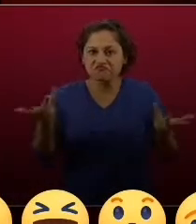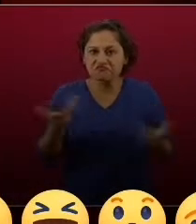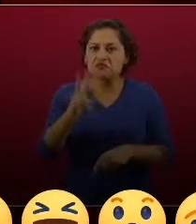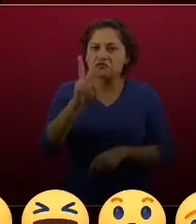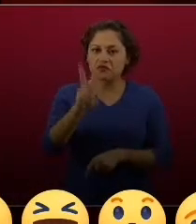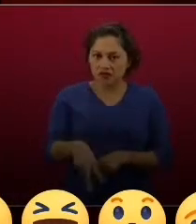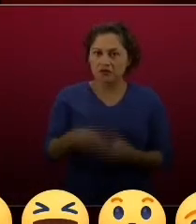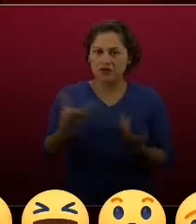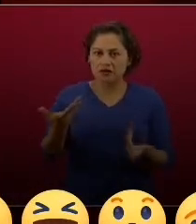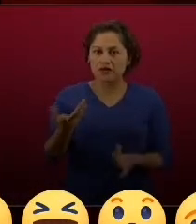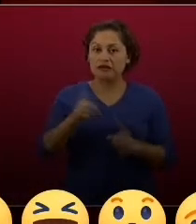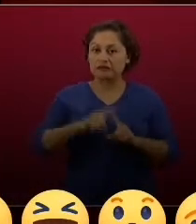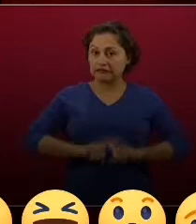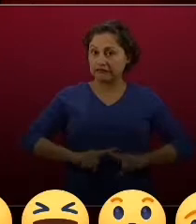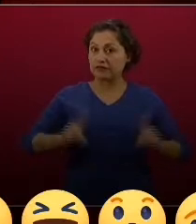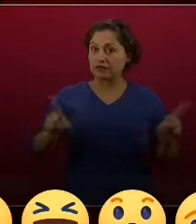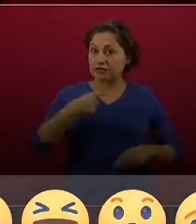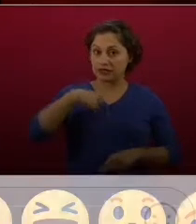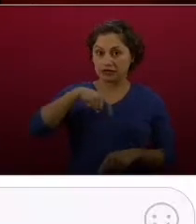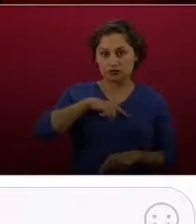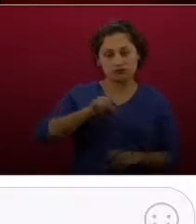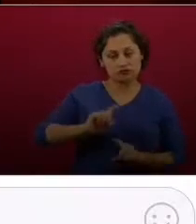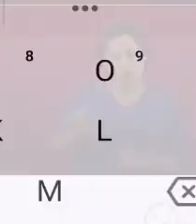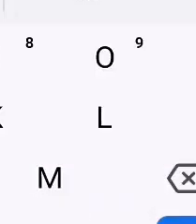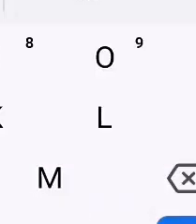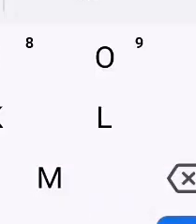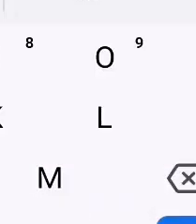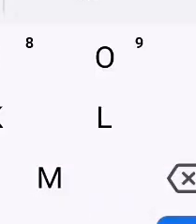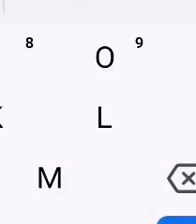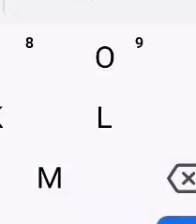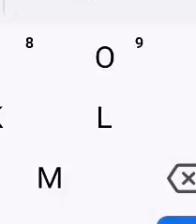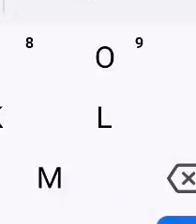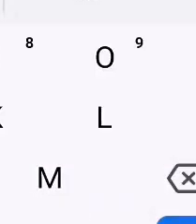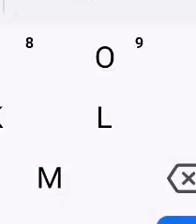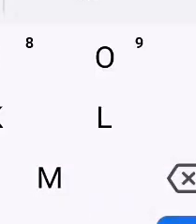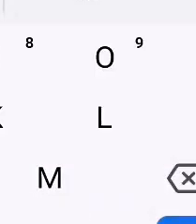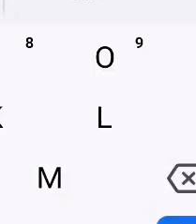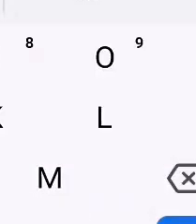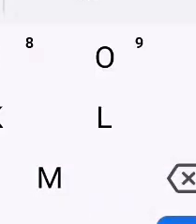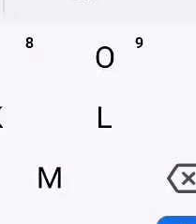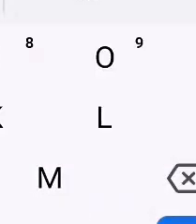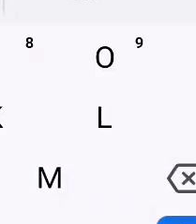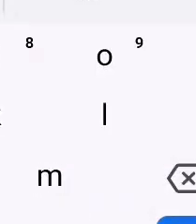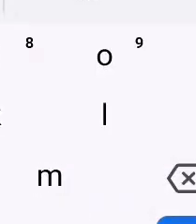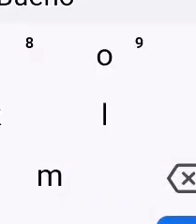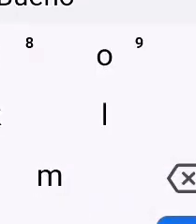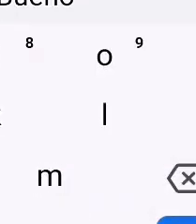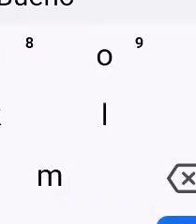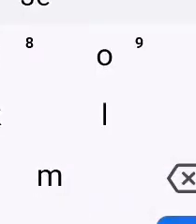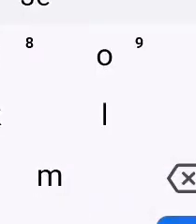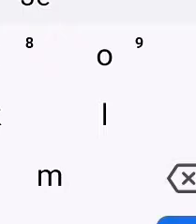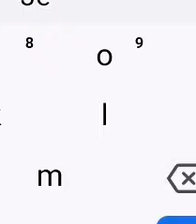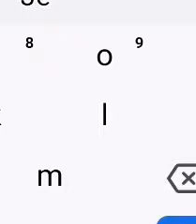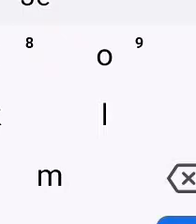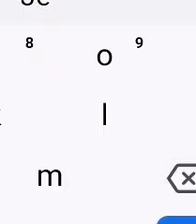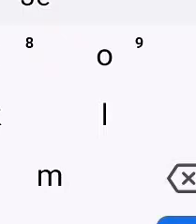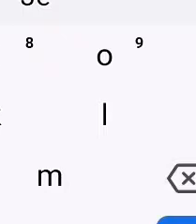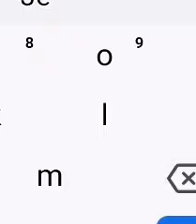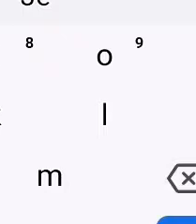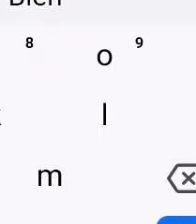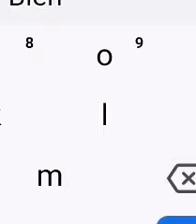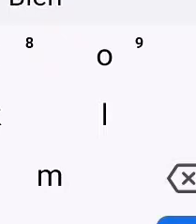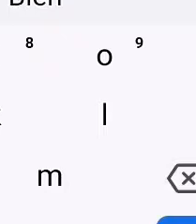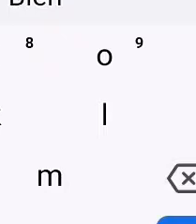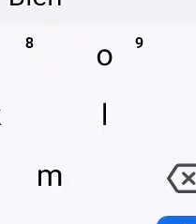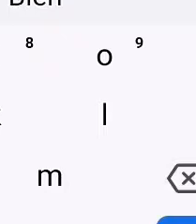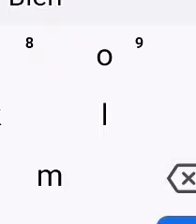ofrecen dinero líquido a cambio de esta simulación de crédito, pero hay muchísimos y es lo que estamos tratando de prevenir y